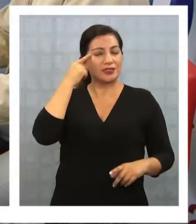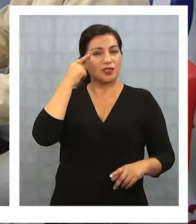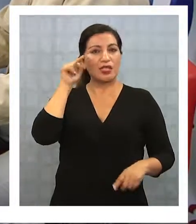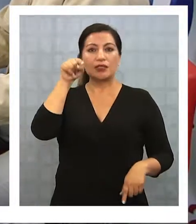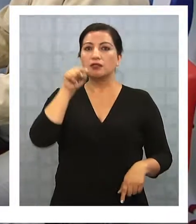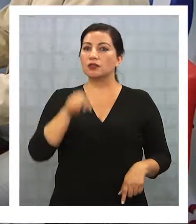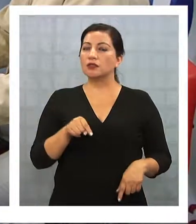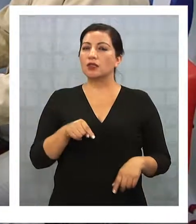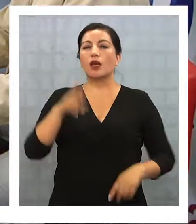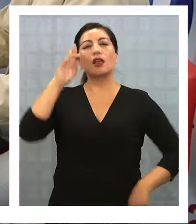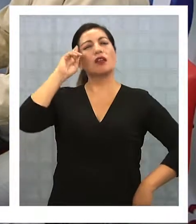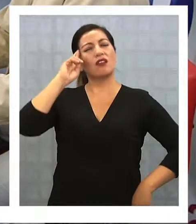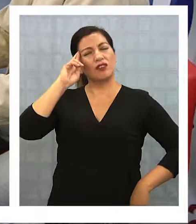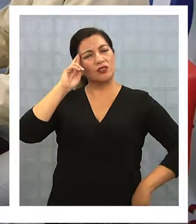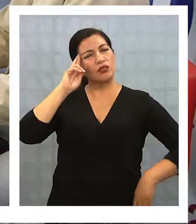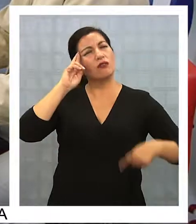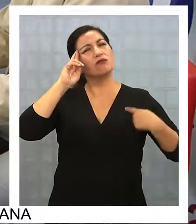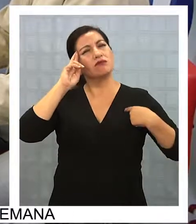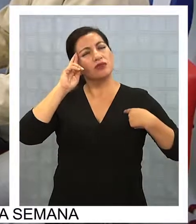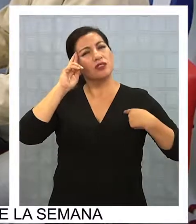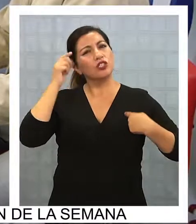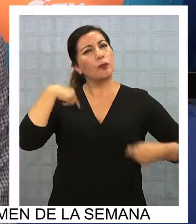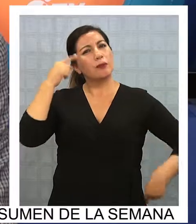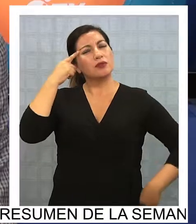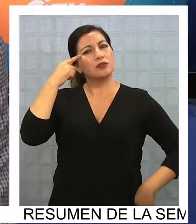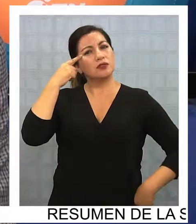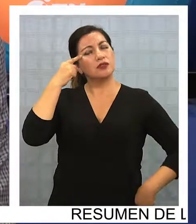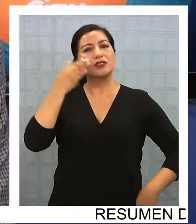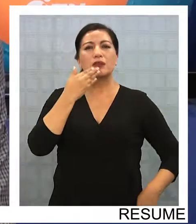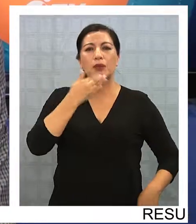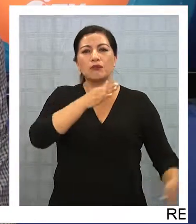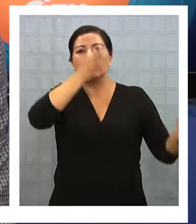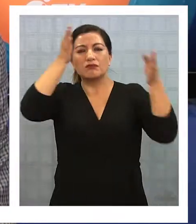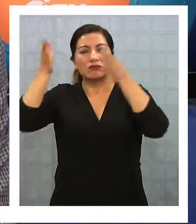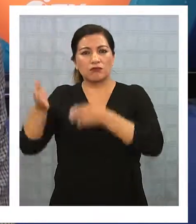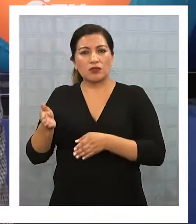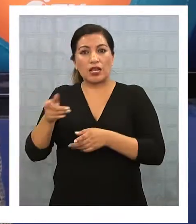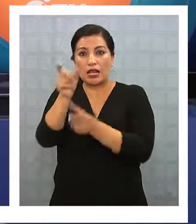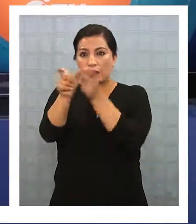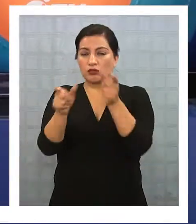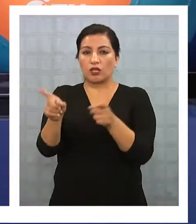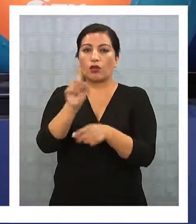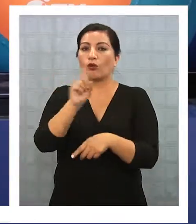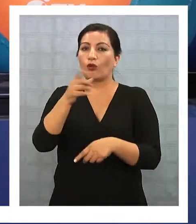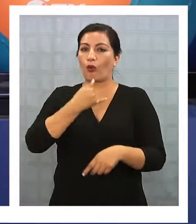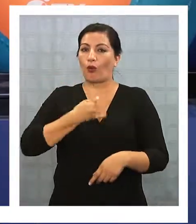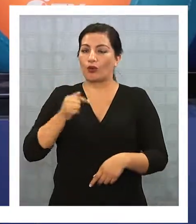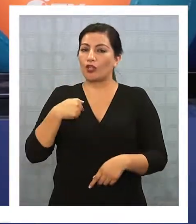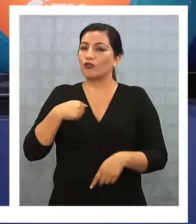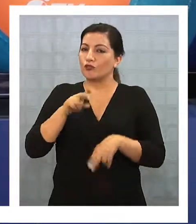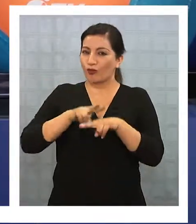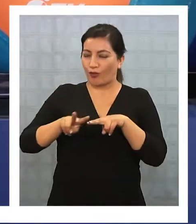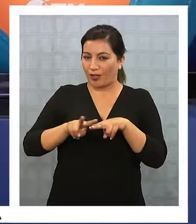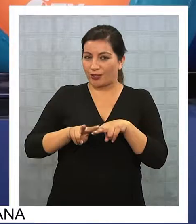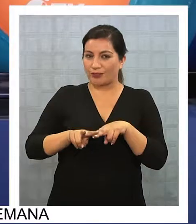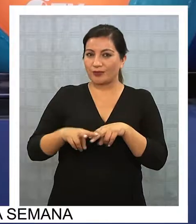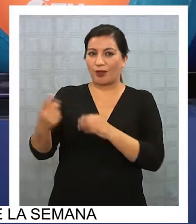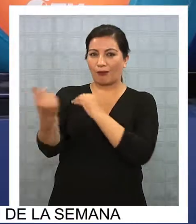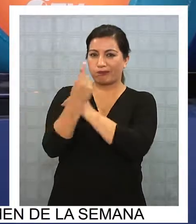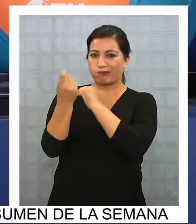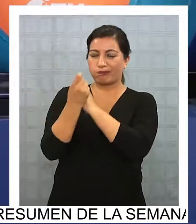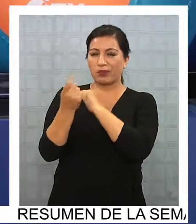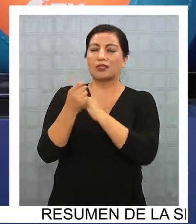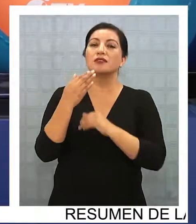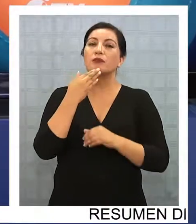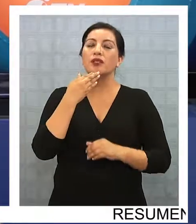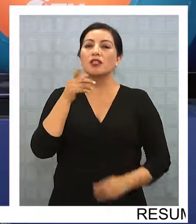en esa reflexión a decir y por otro lado, mis detractores básicamente, ¿no es cierto?, el sector del